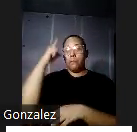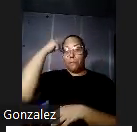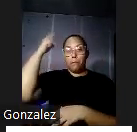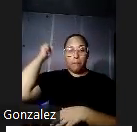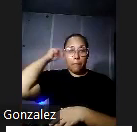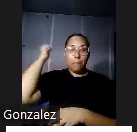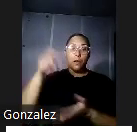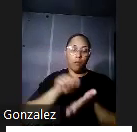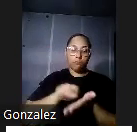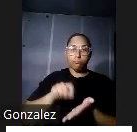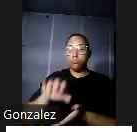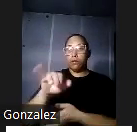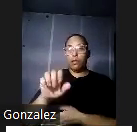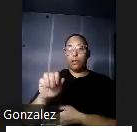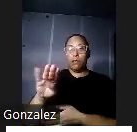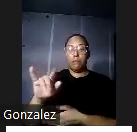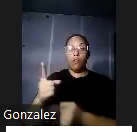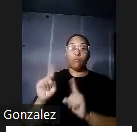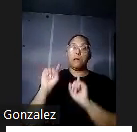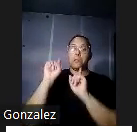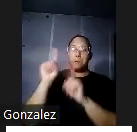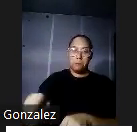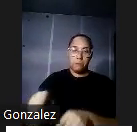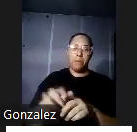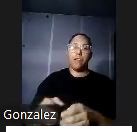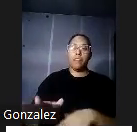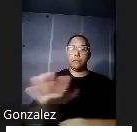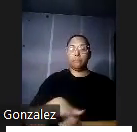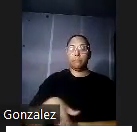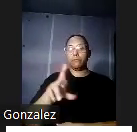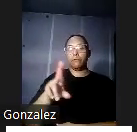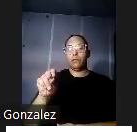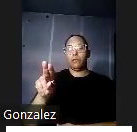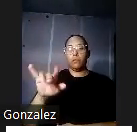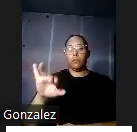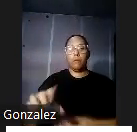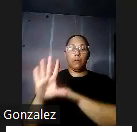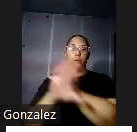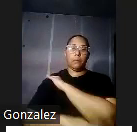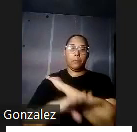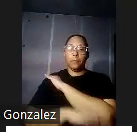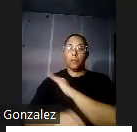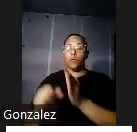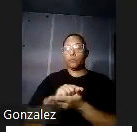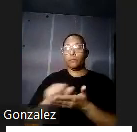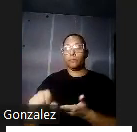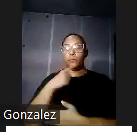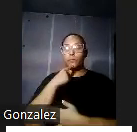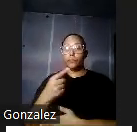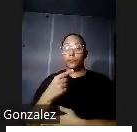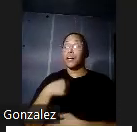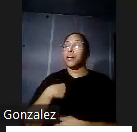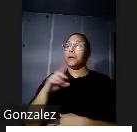pidiéndole que regrese a la zona rural y cito por el camposanto están diciendo que le mande a decir